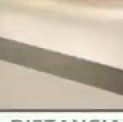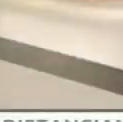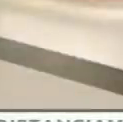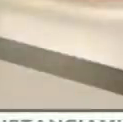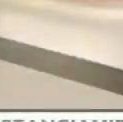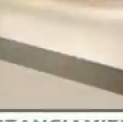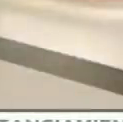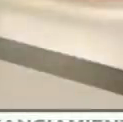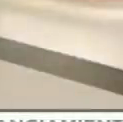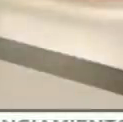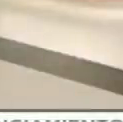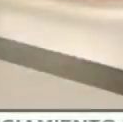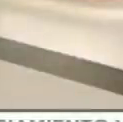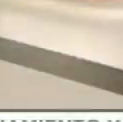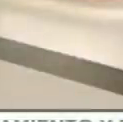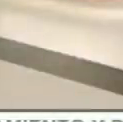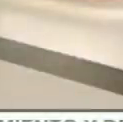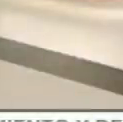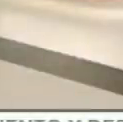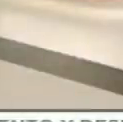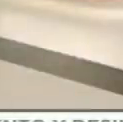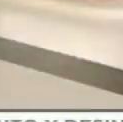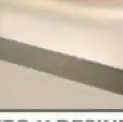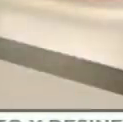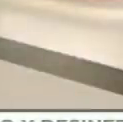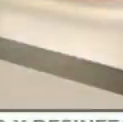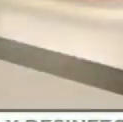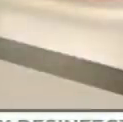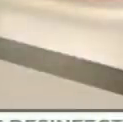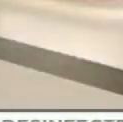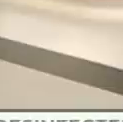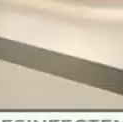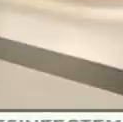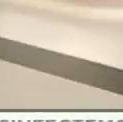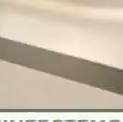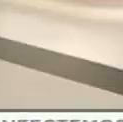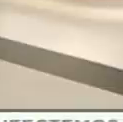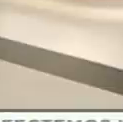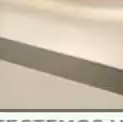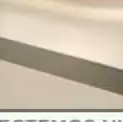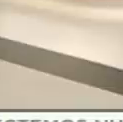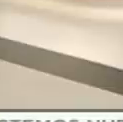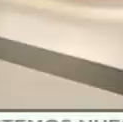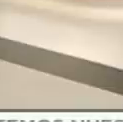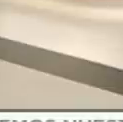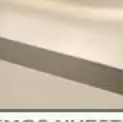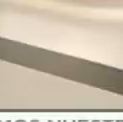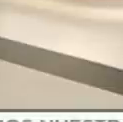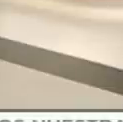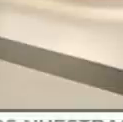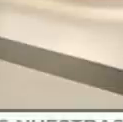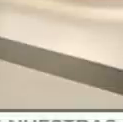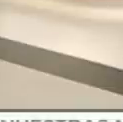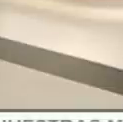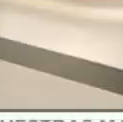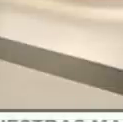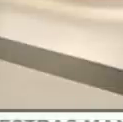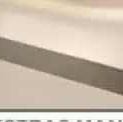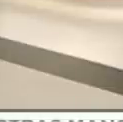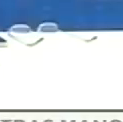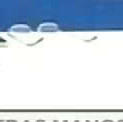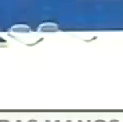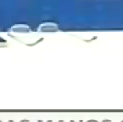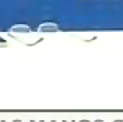Información de último minuto, a esta hora arranca la agenda presidencial con el dignatario venezolano Nicolás Maduro Moros. Presidente, feliz tarde, adelante.